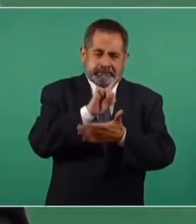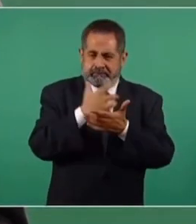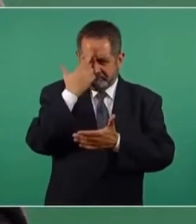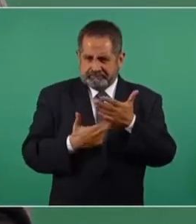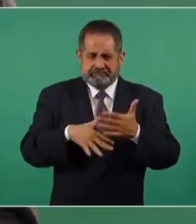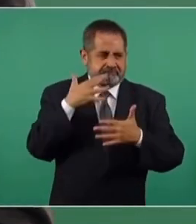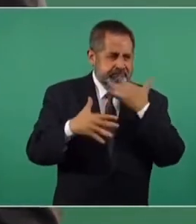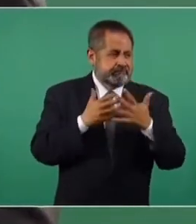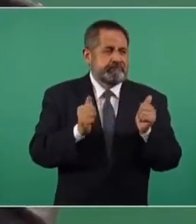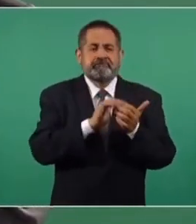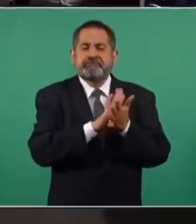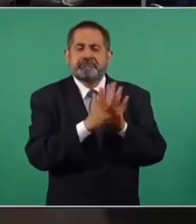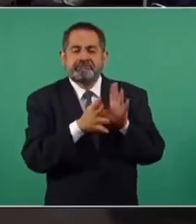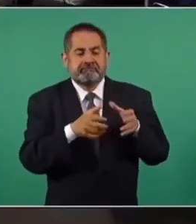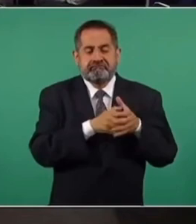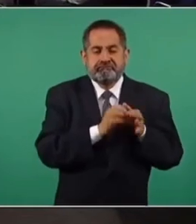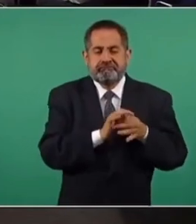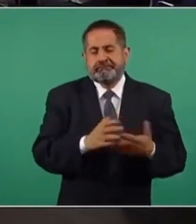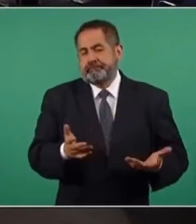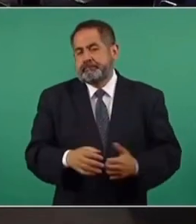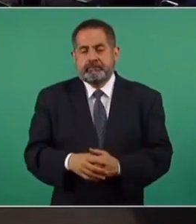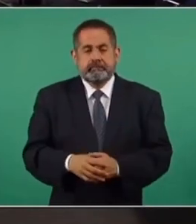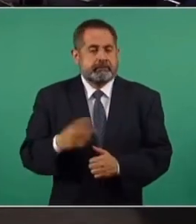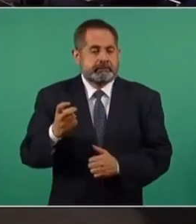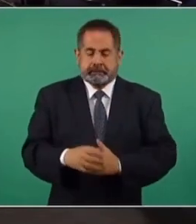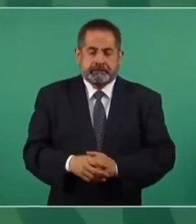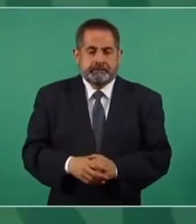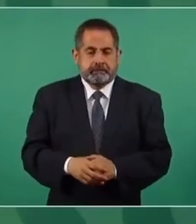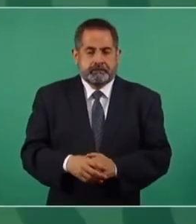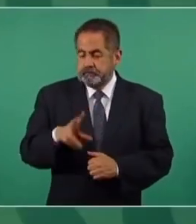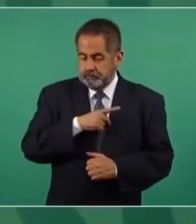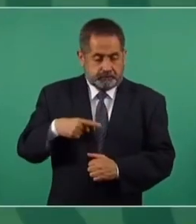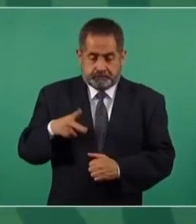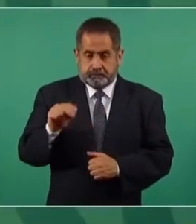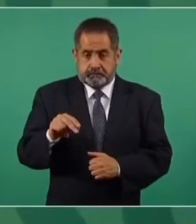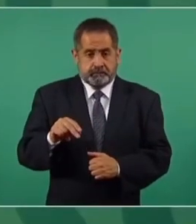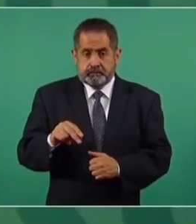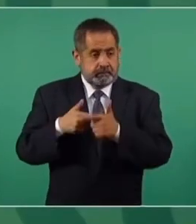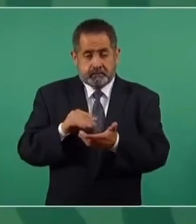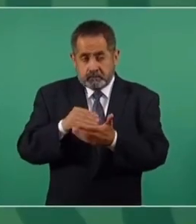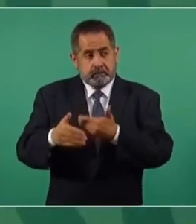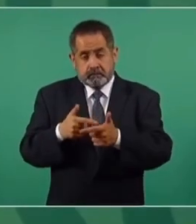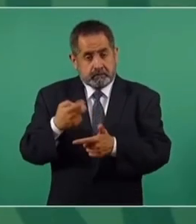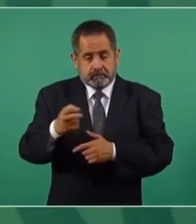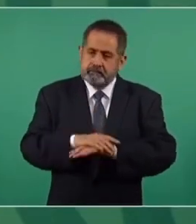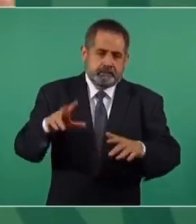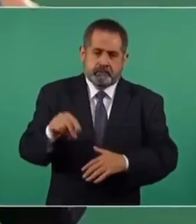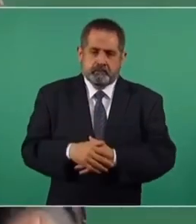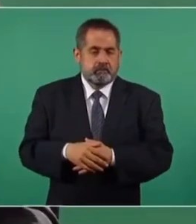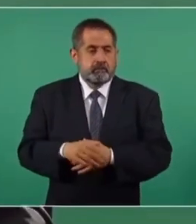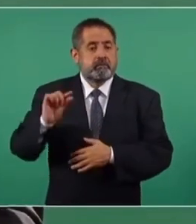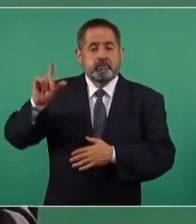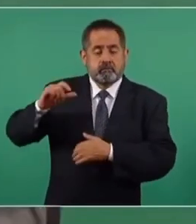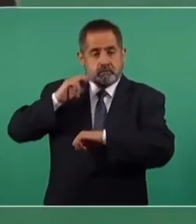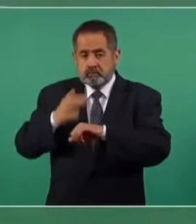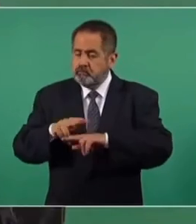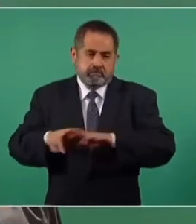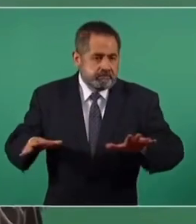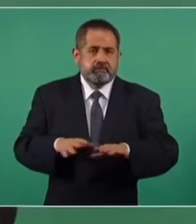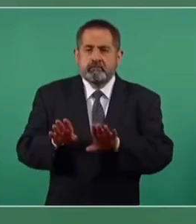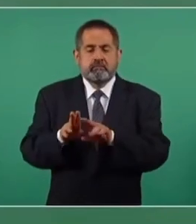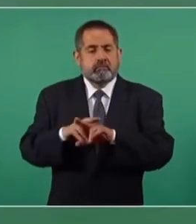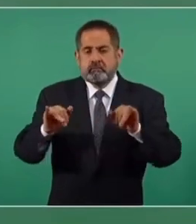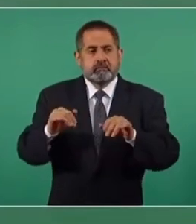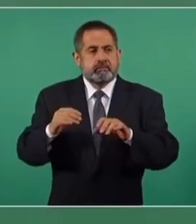prácticas de asociación delictuosa. Entonces, no debe de seguir sucediendo, ni en autoridades locales, ni en